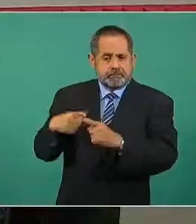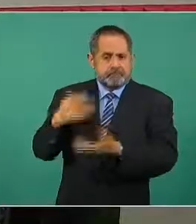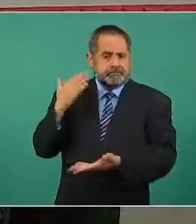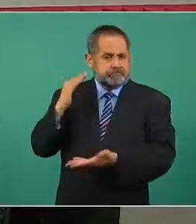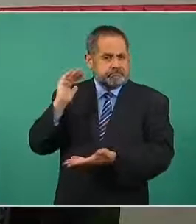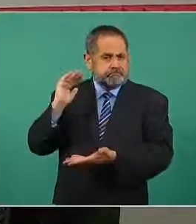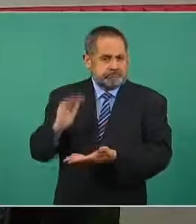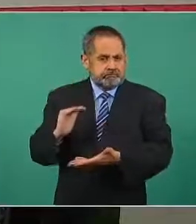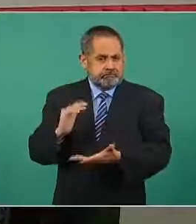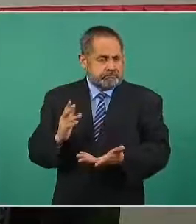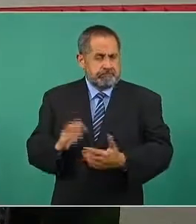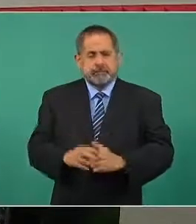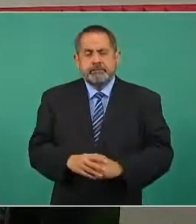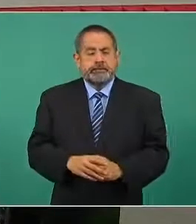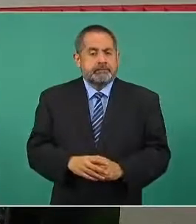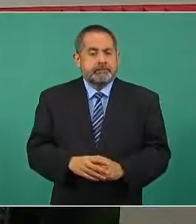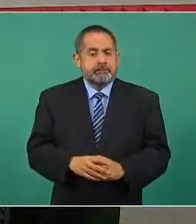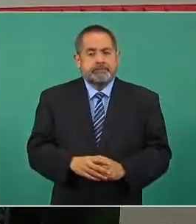adelante